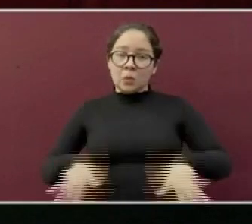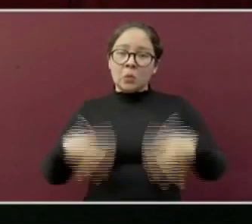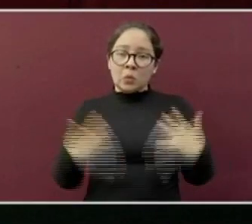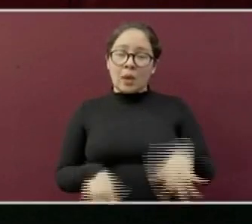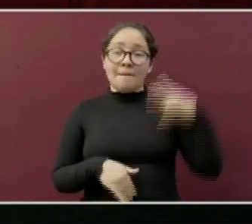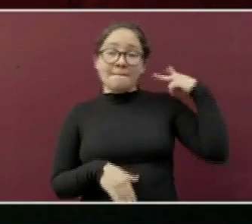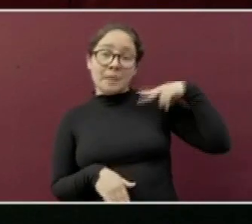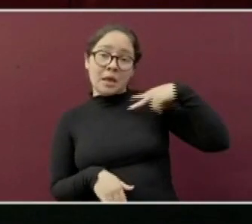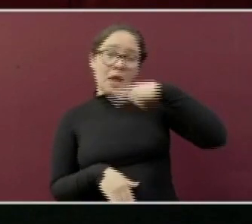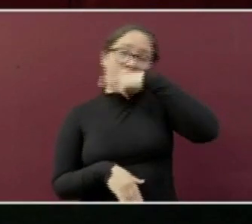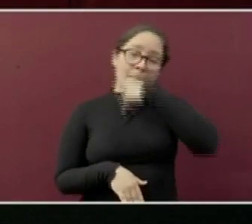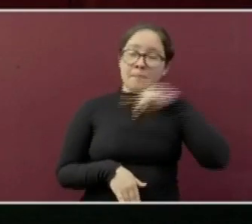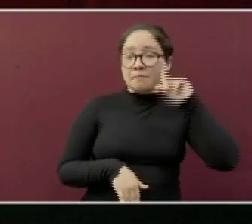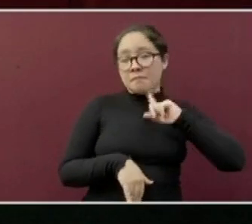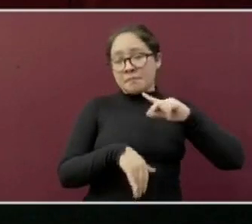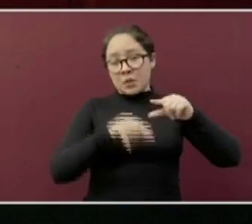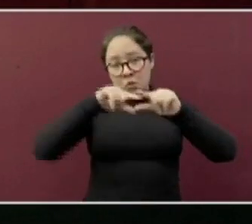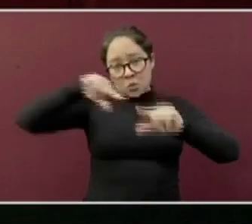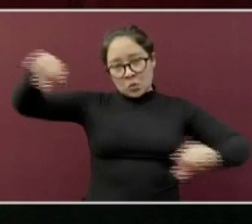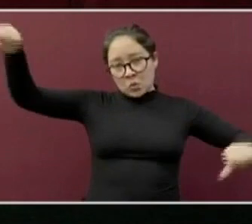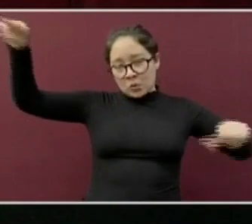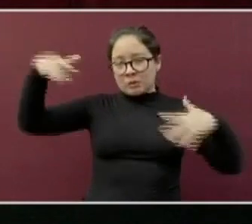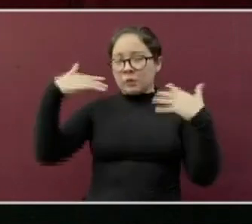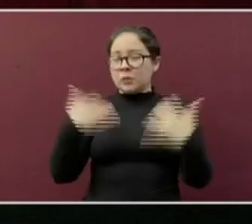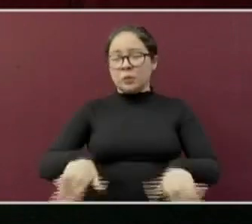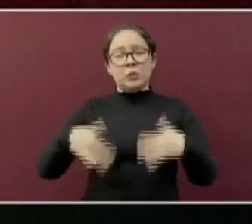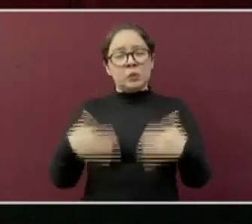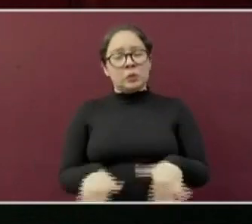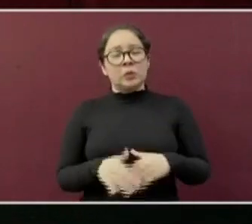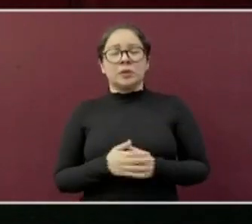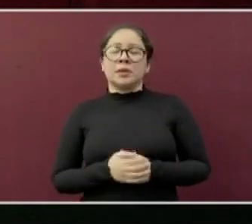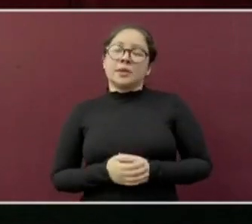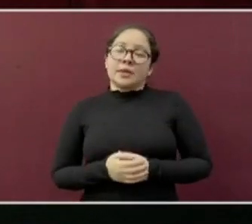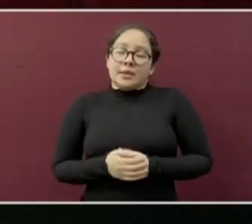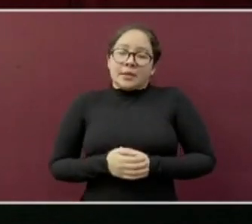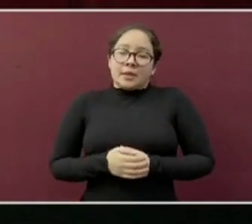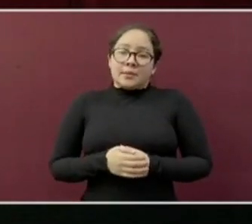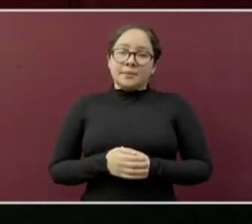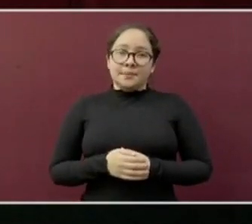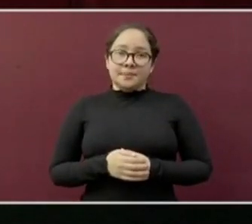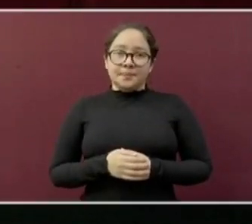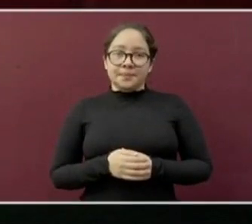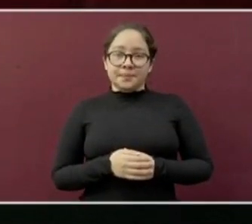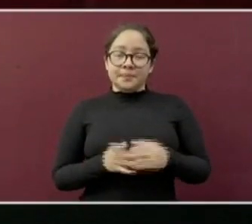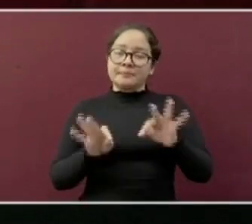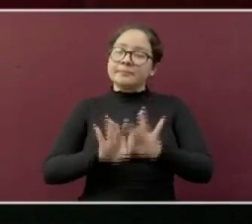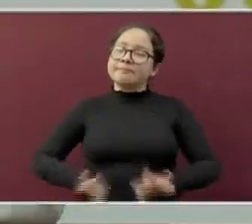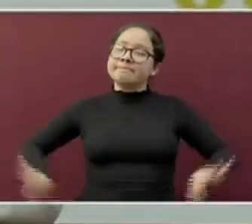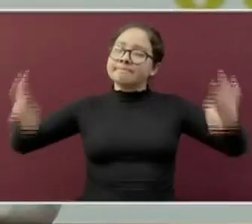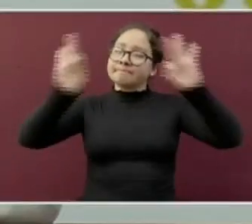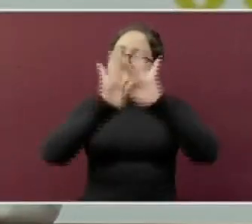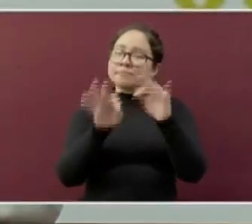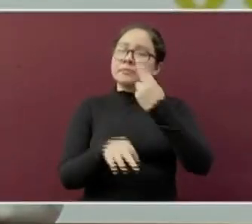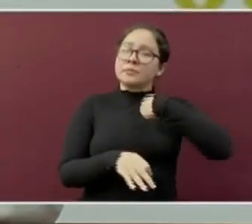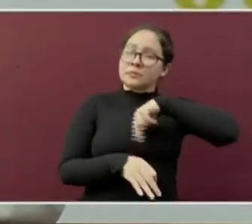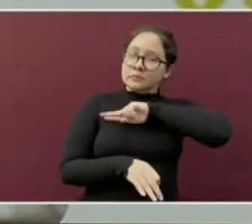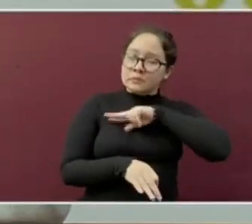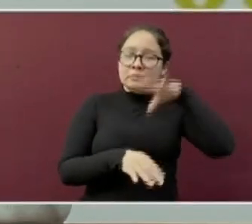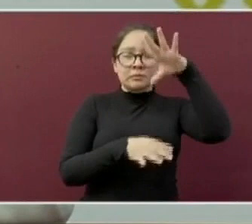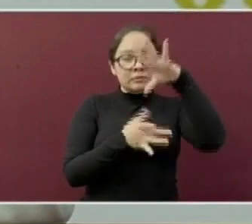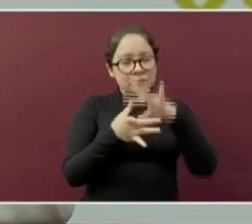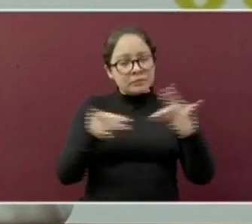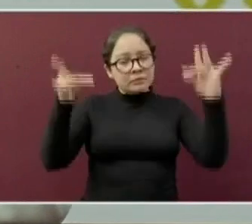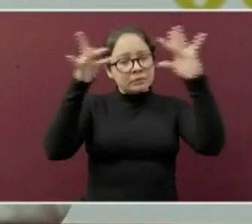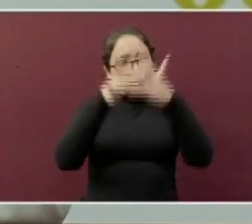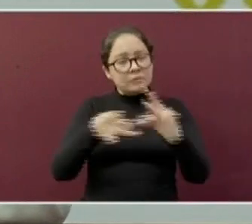Veracruzanas y veracruzanos, es necesario que sigamos insistiendo en la